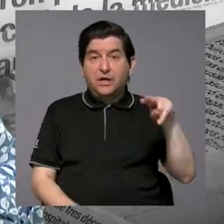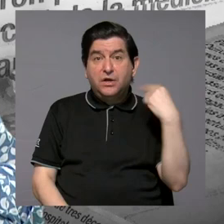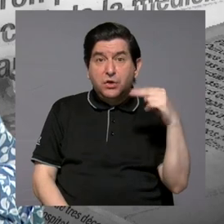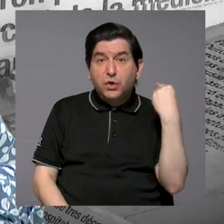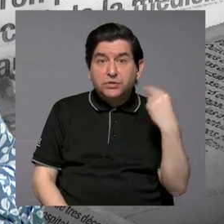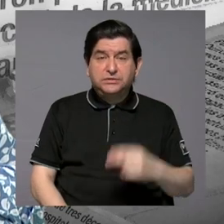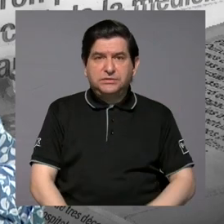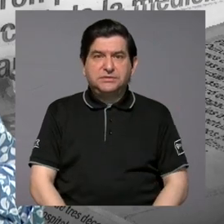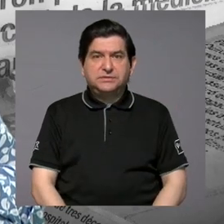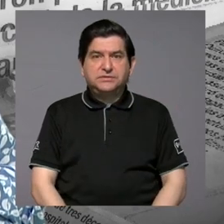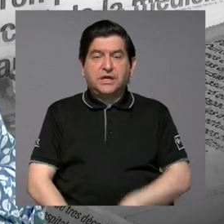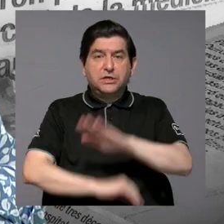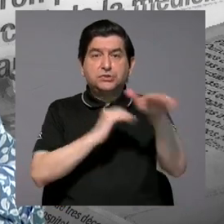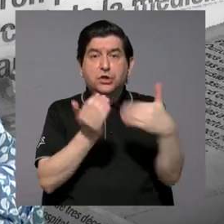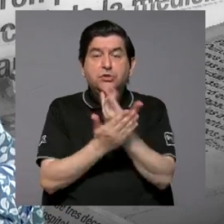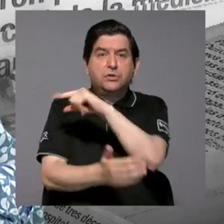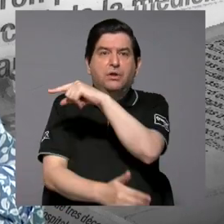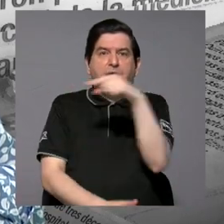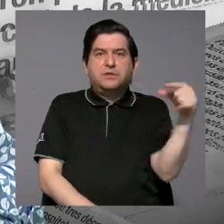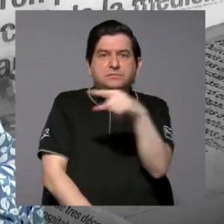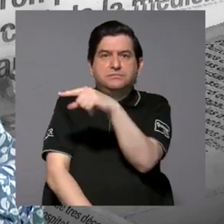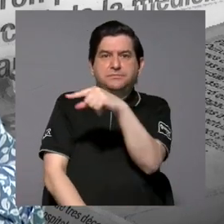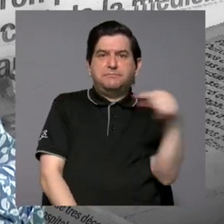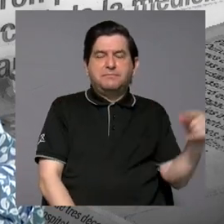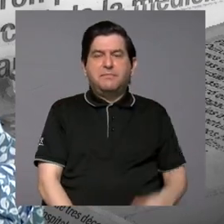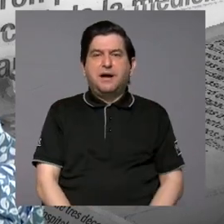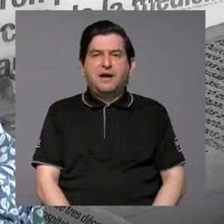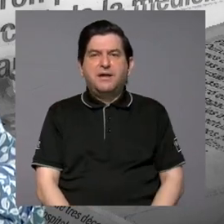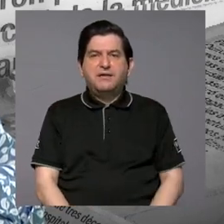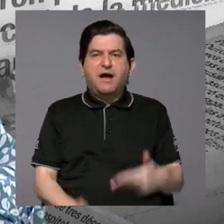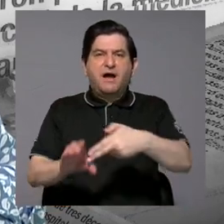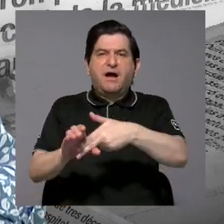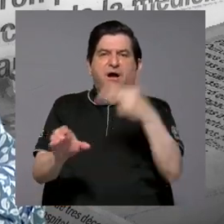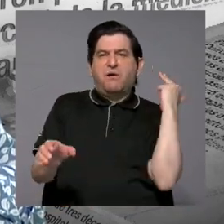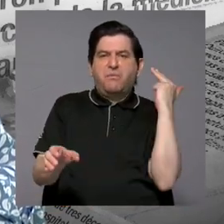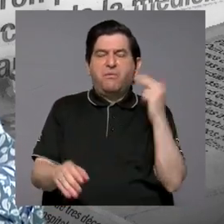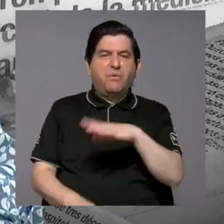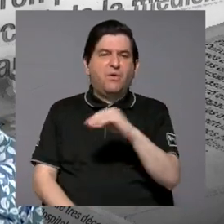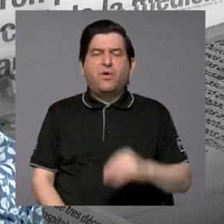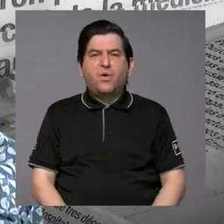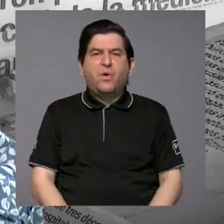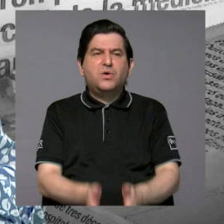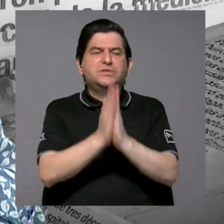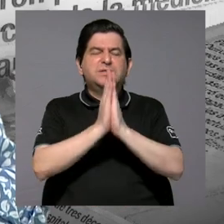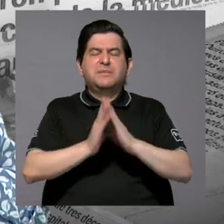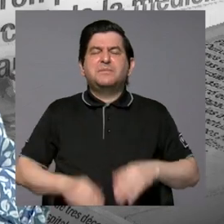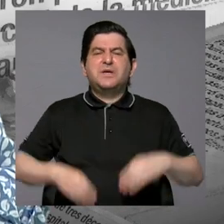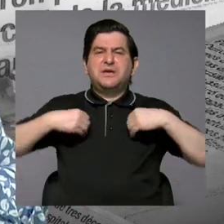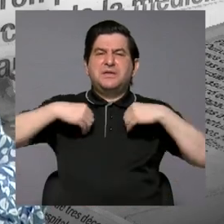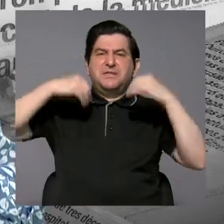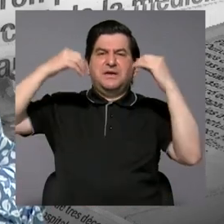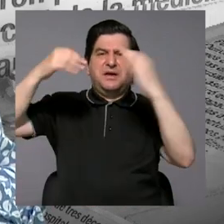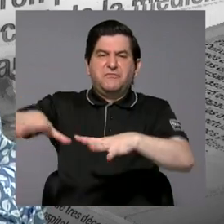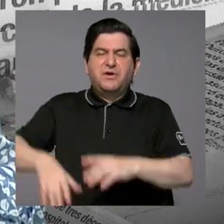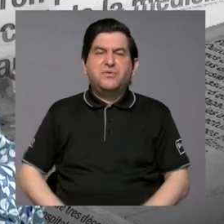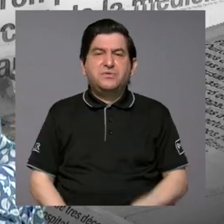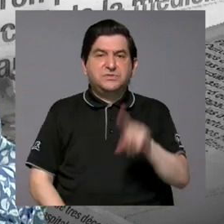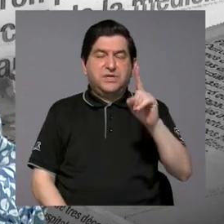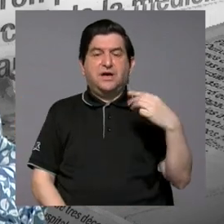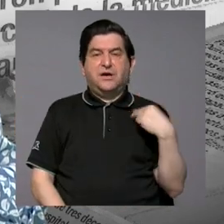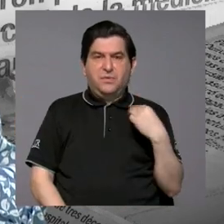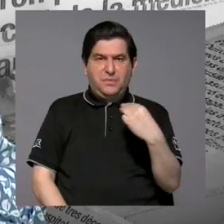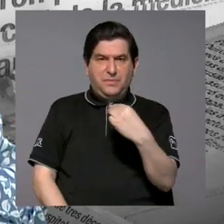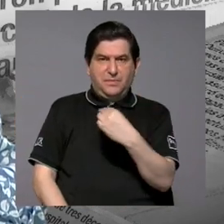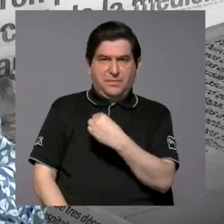es que casi todas las semanas hay una deserción, o se le pide la renuncia a algún titular de